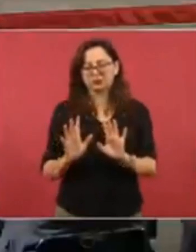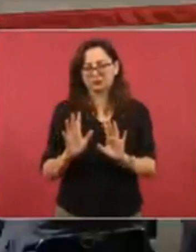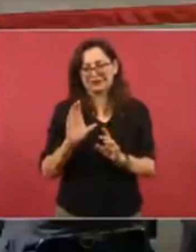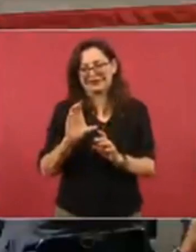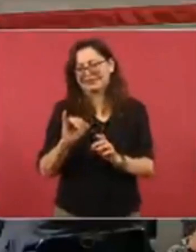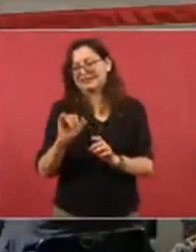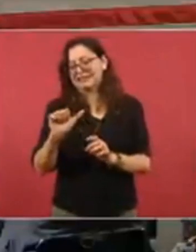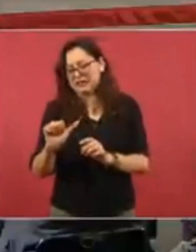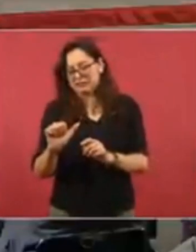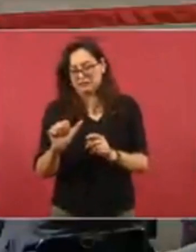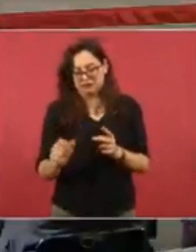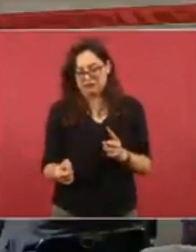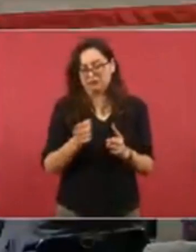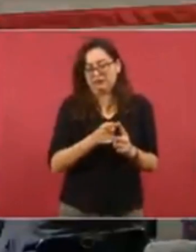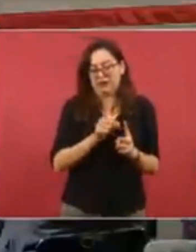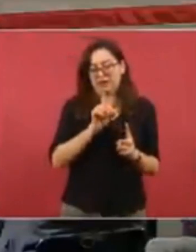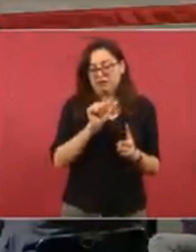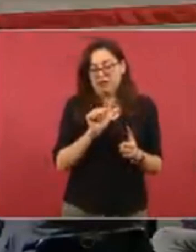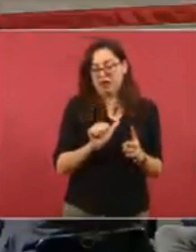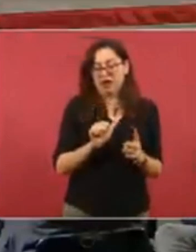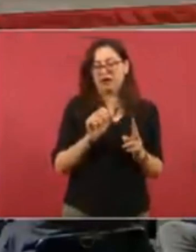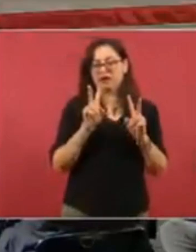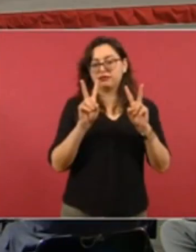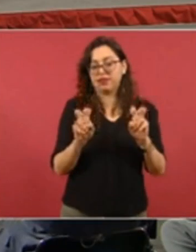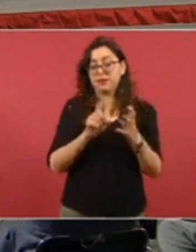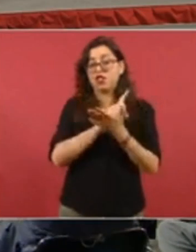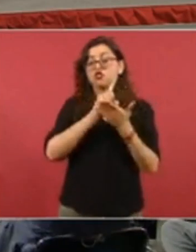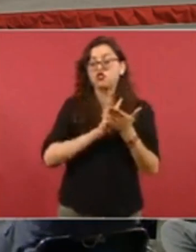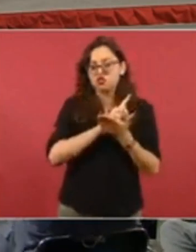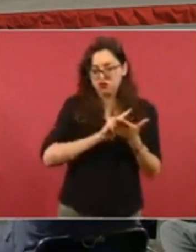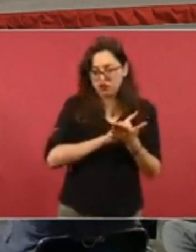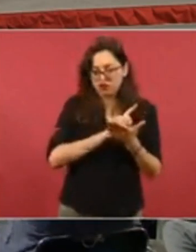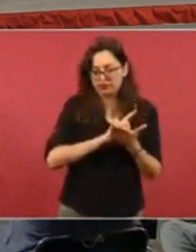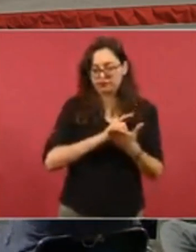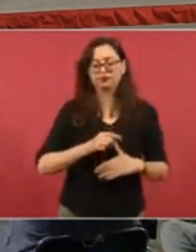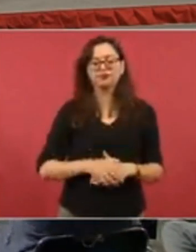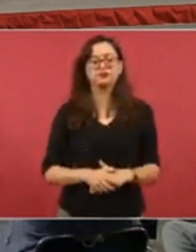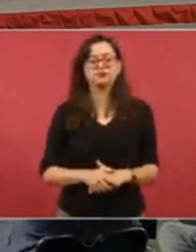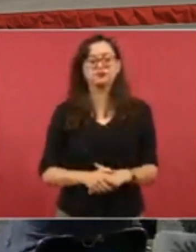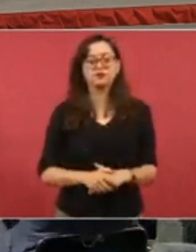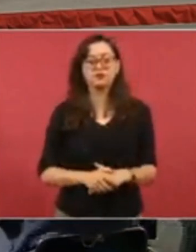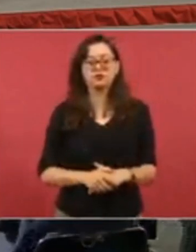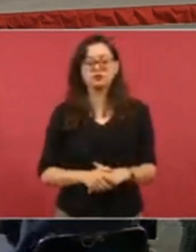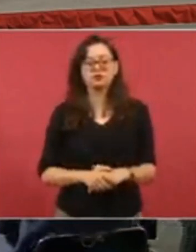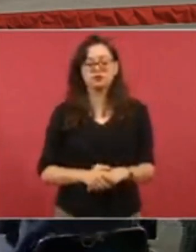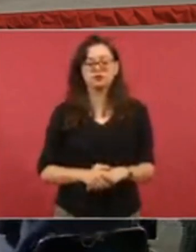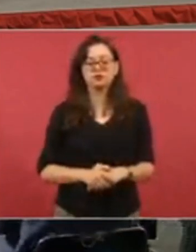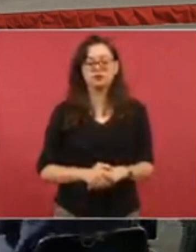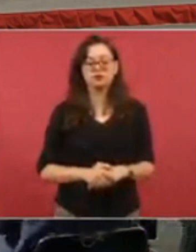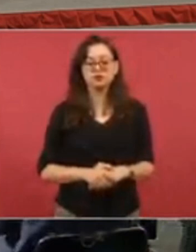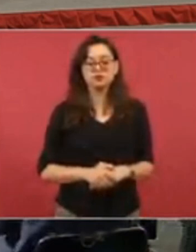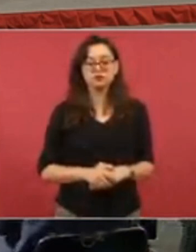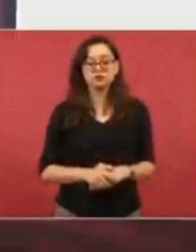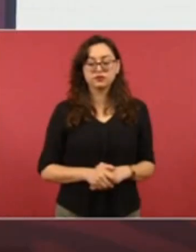del gobierno de Estados Unidos.